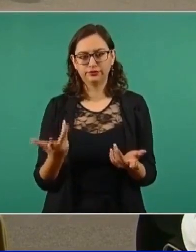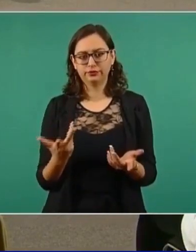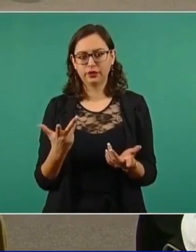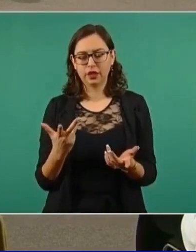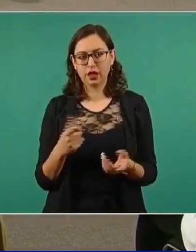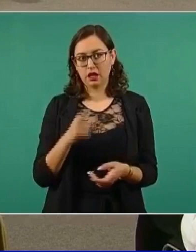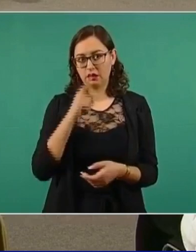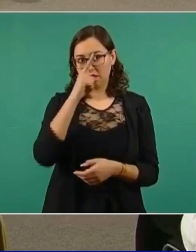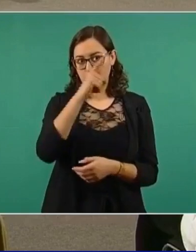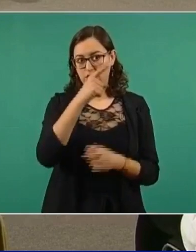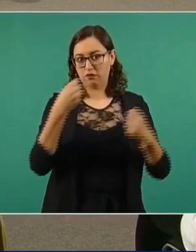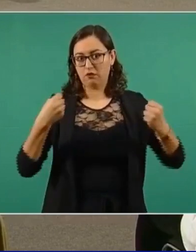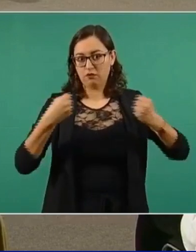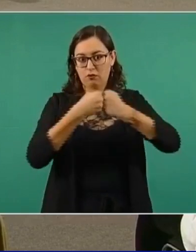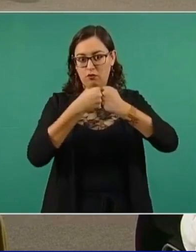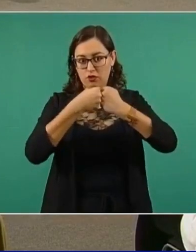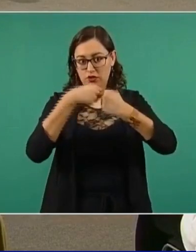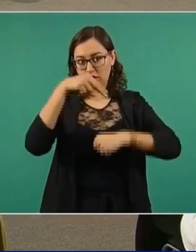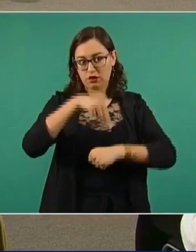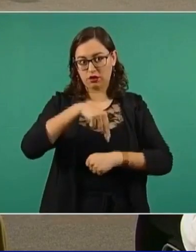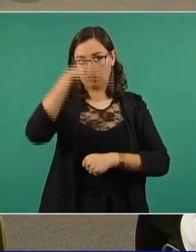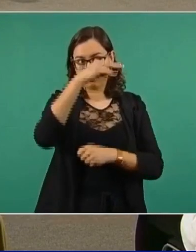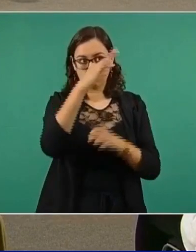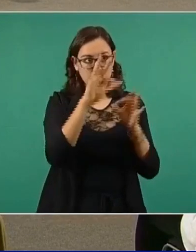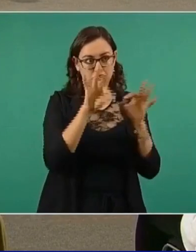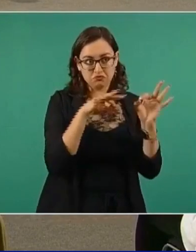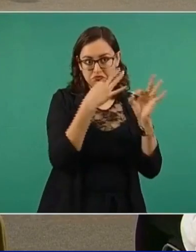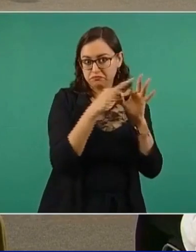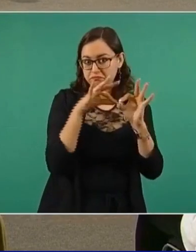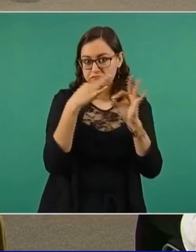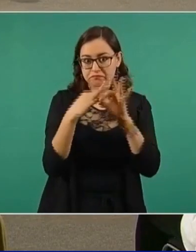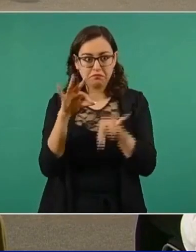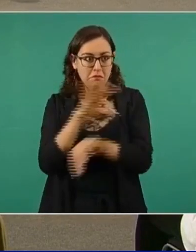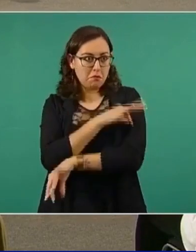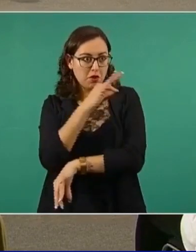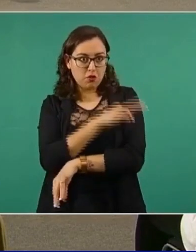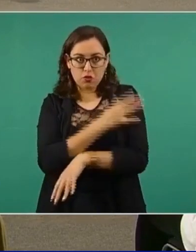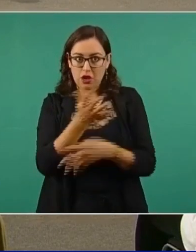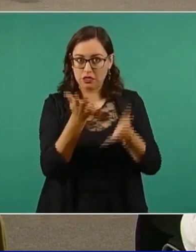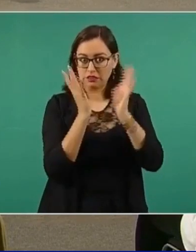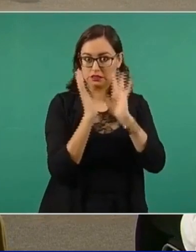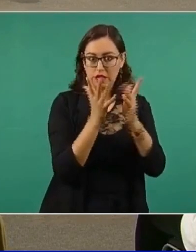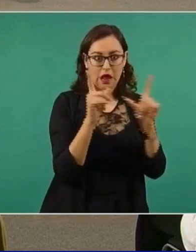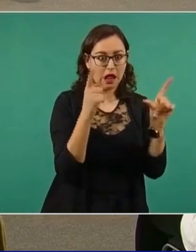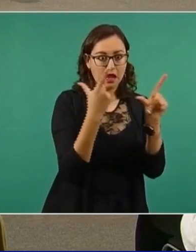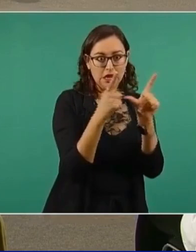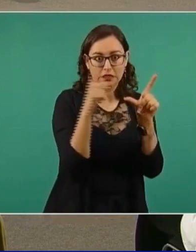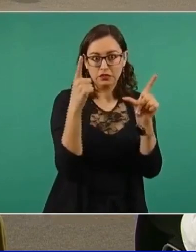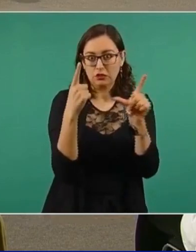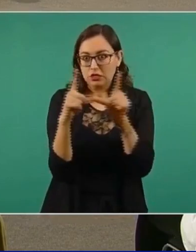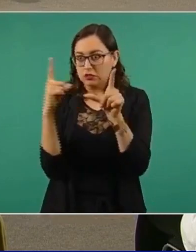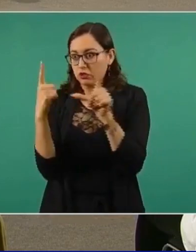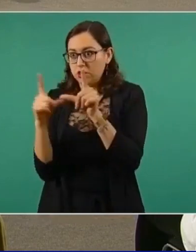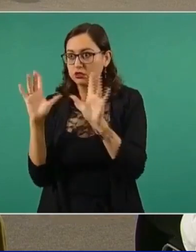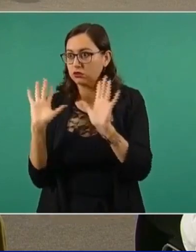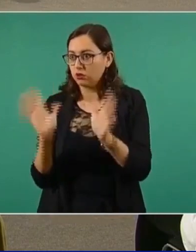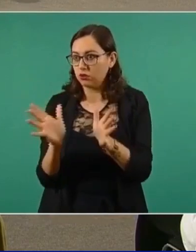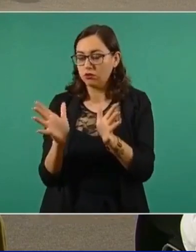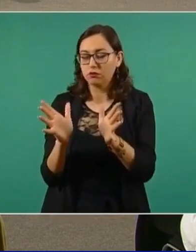vacunación en los municipios fronterizos, pues vamos a estar en mejores condiciones